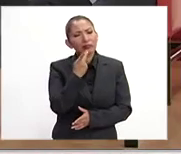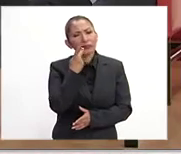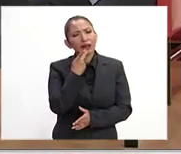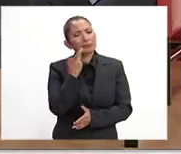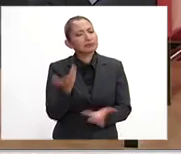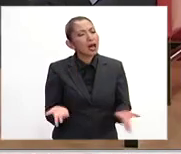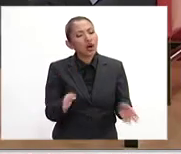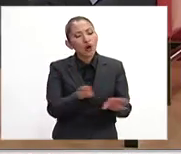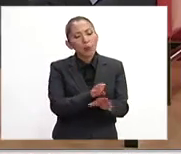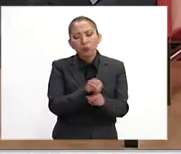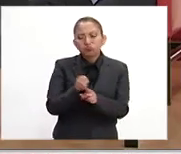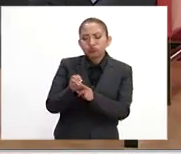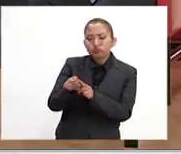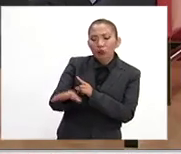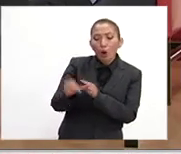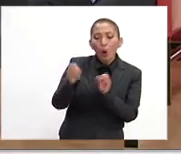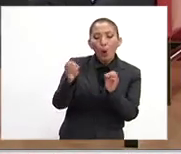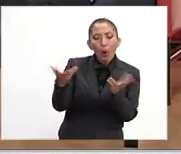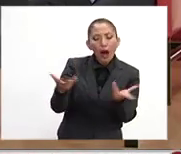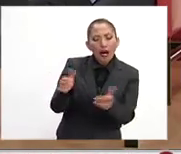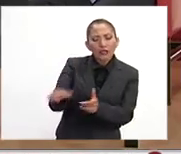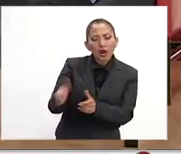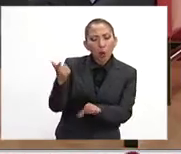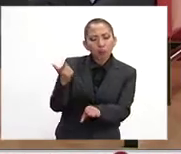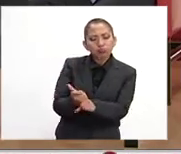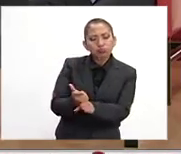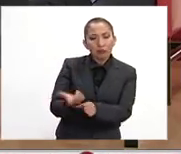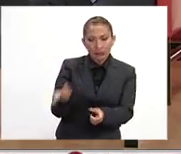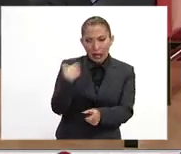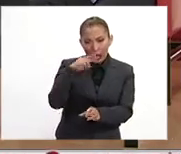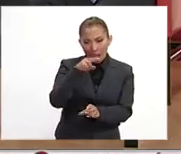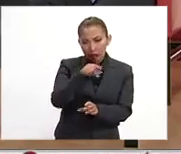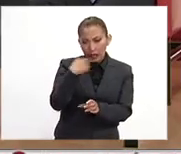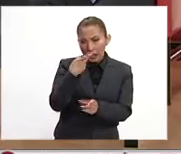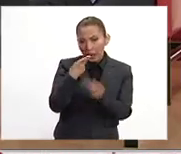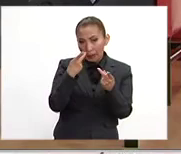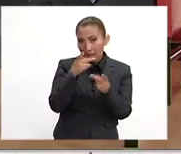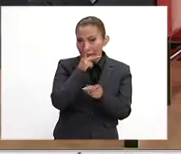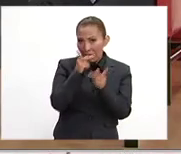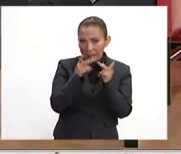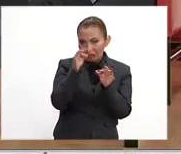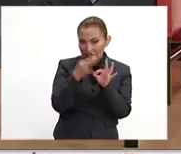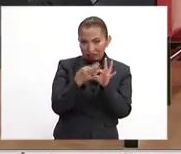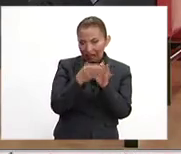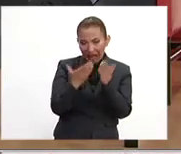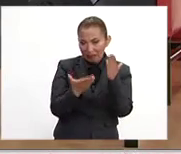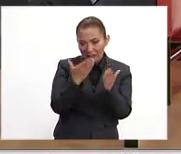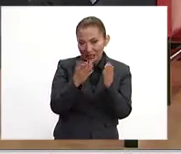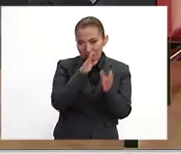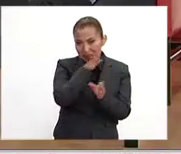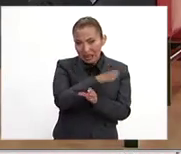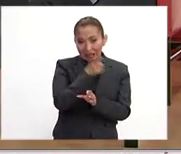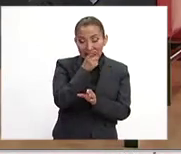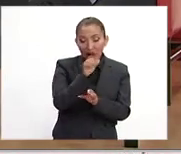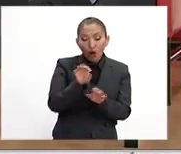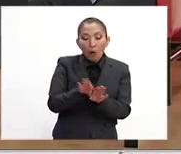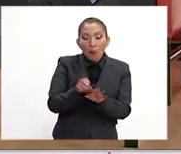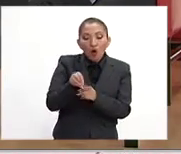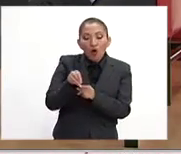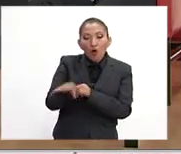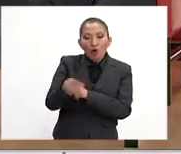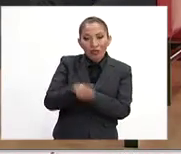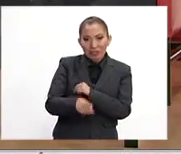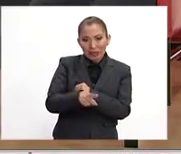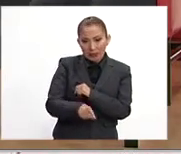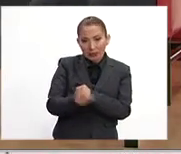afecta o se desarrolla o se detecta. Usted ya lo enfocará bien, las palabras adecuadas, porque muchas veces a Juan está mal decir cómo afecta. Bueno,